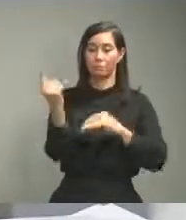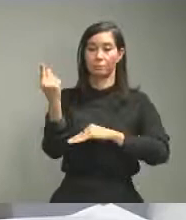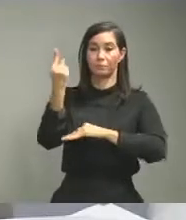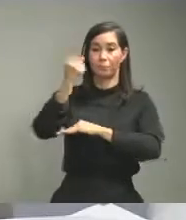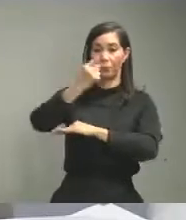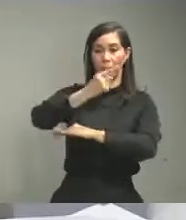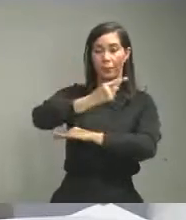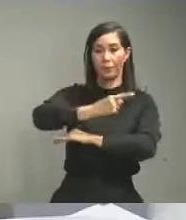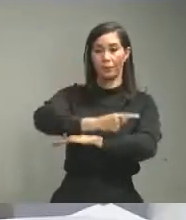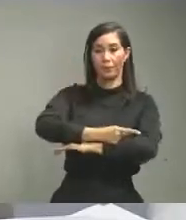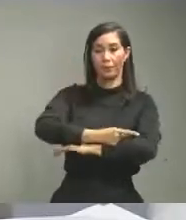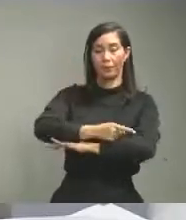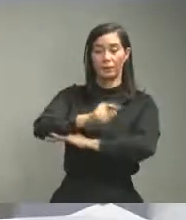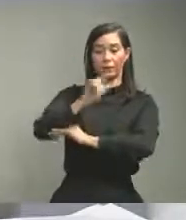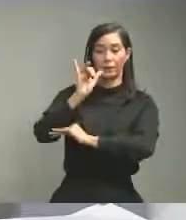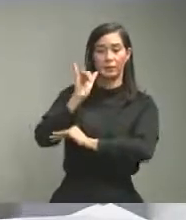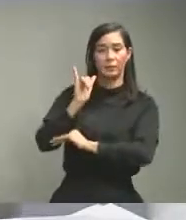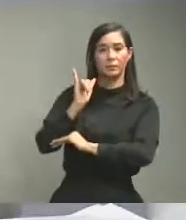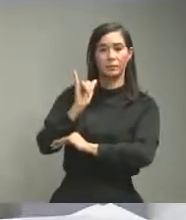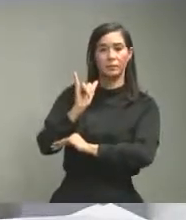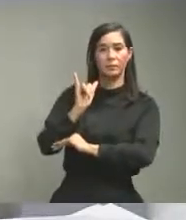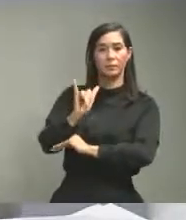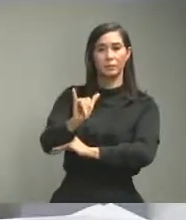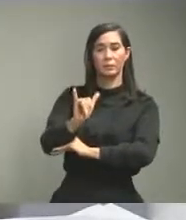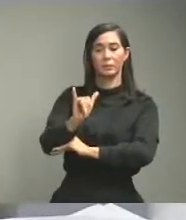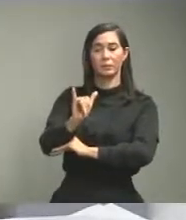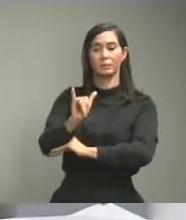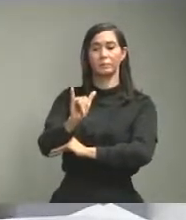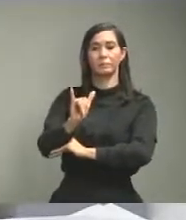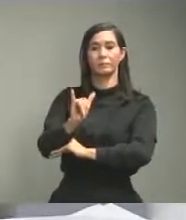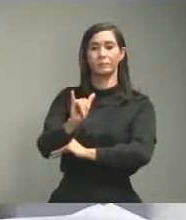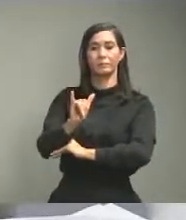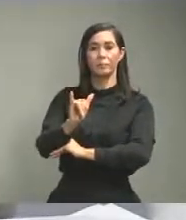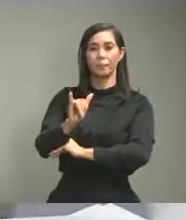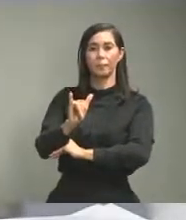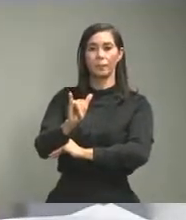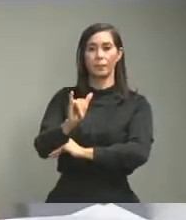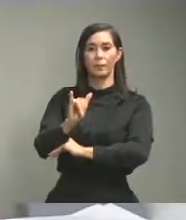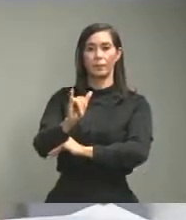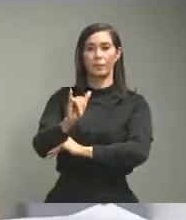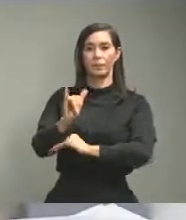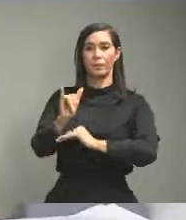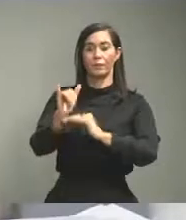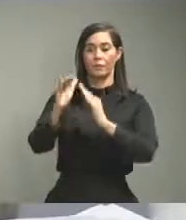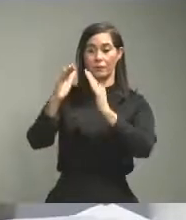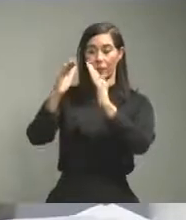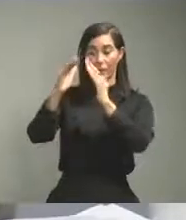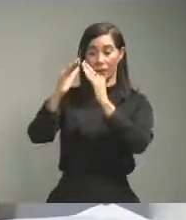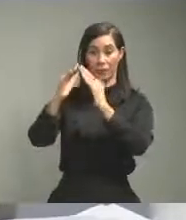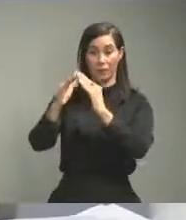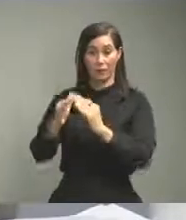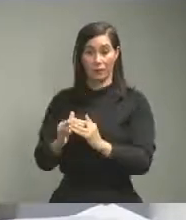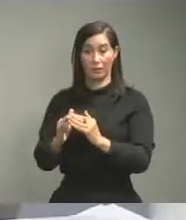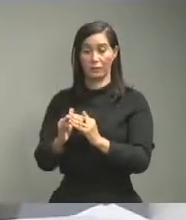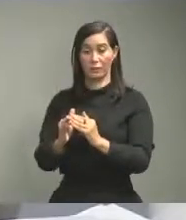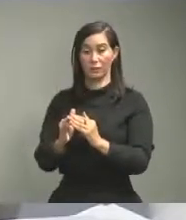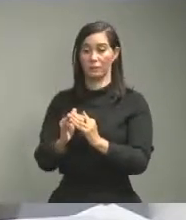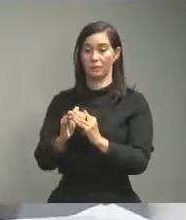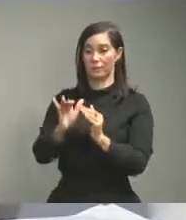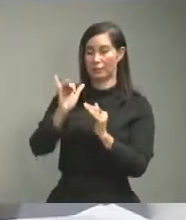se mantenga lo más que se pueda en reclusión domiciliaria